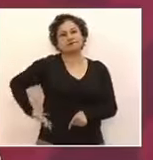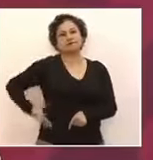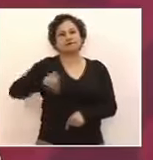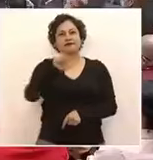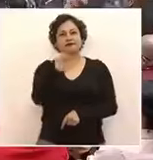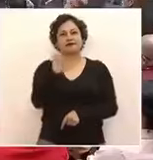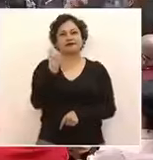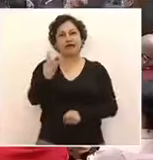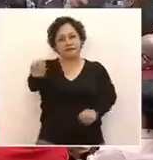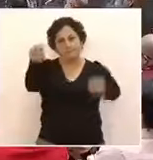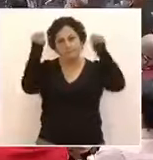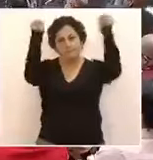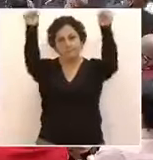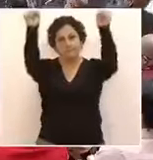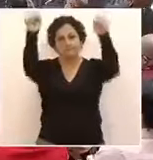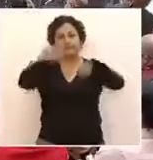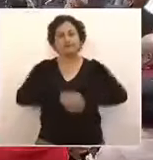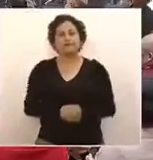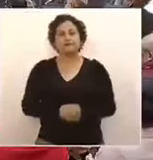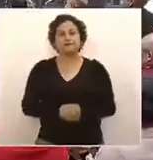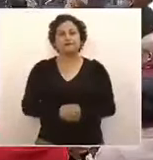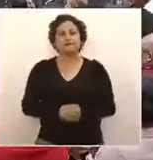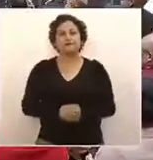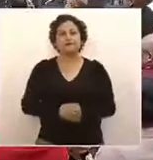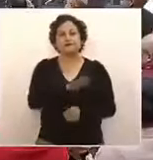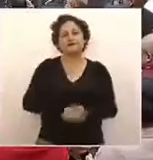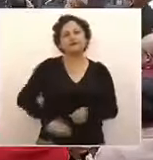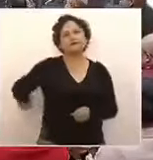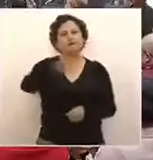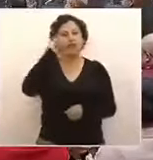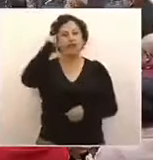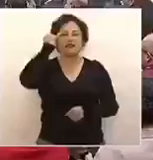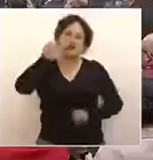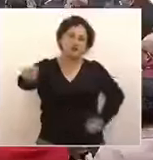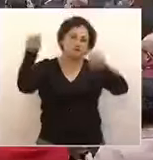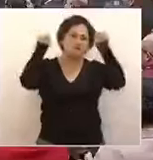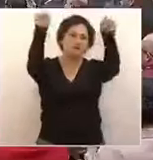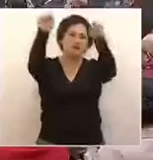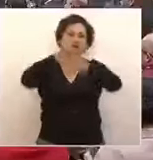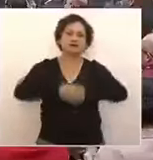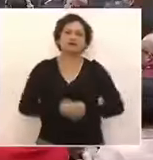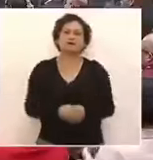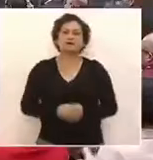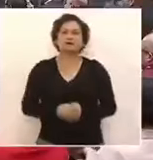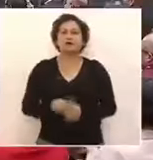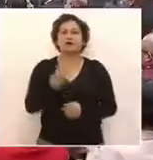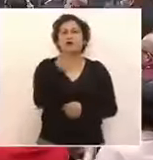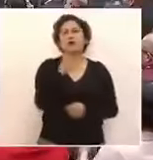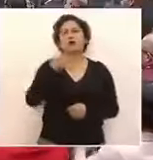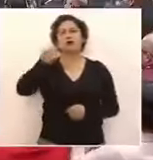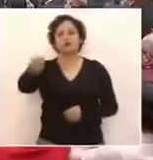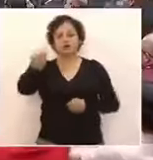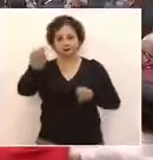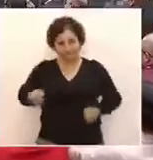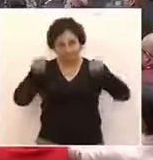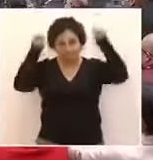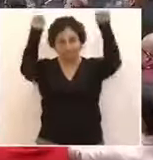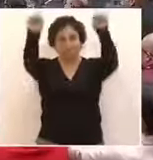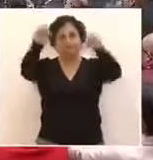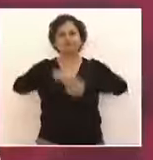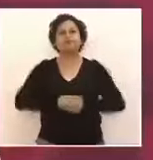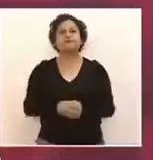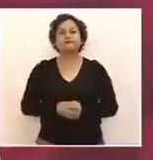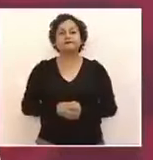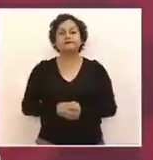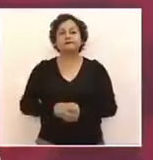Pública! ¡Que vivan los pueblos originarios! ¡Que viva la Cuarta Transformación! ¡Que